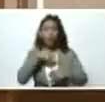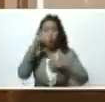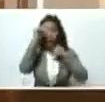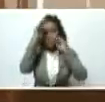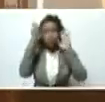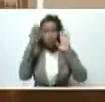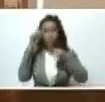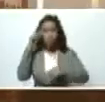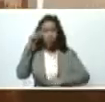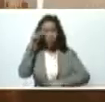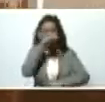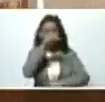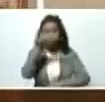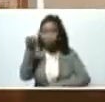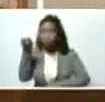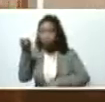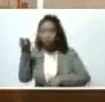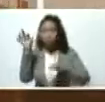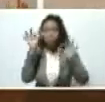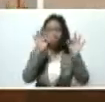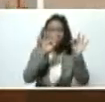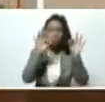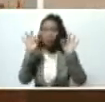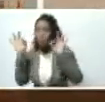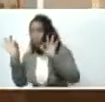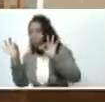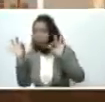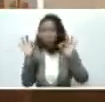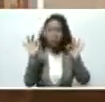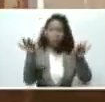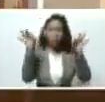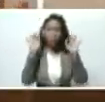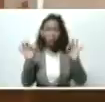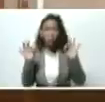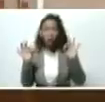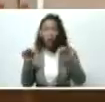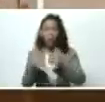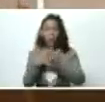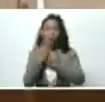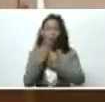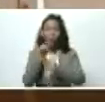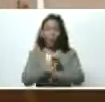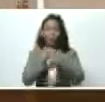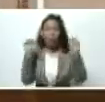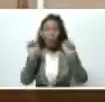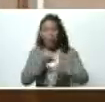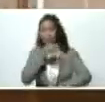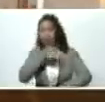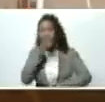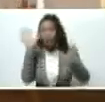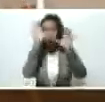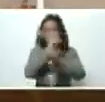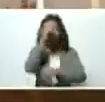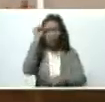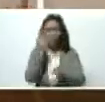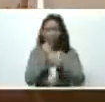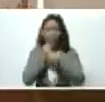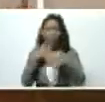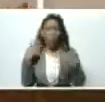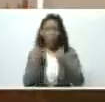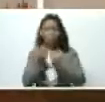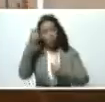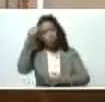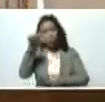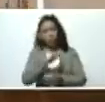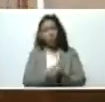el ojo pelado mosca pues en la madrugada en la mañana en la tarde en la noche trabajando junto a nuestro pueblo